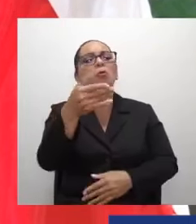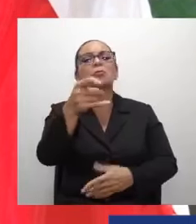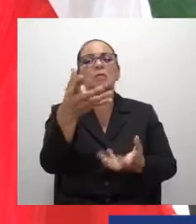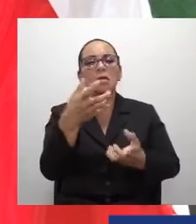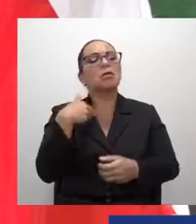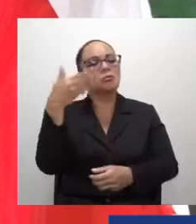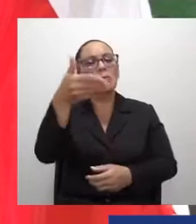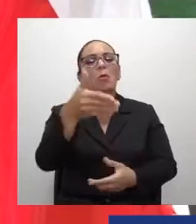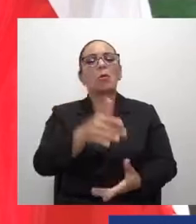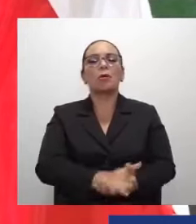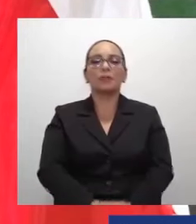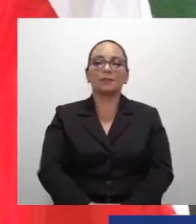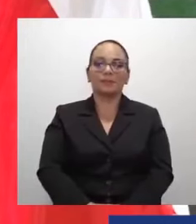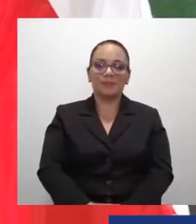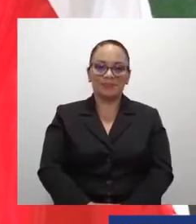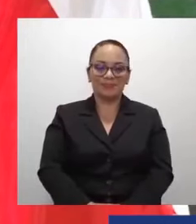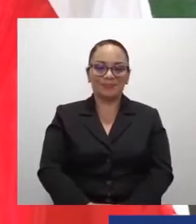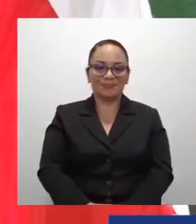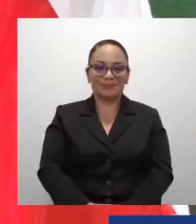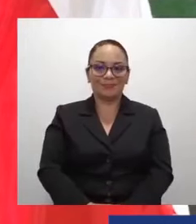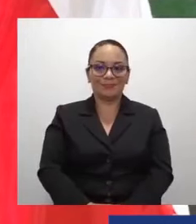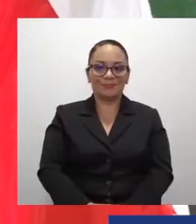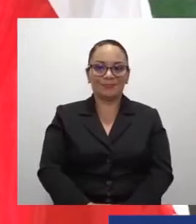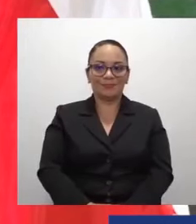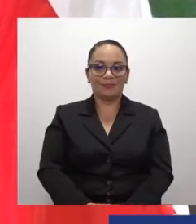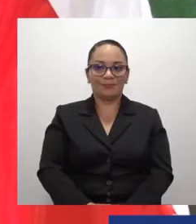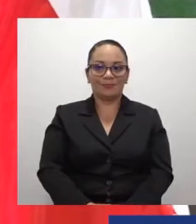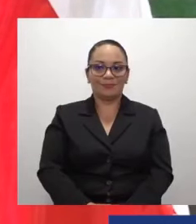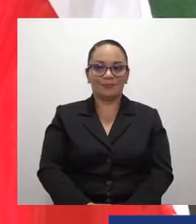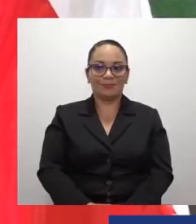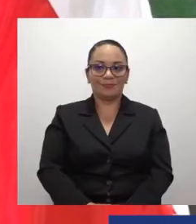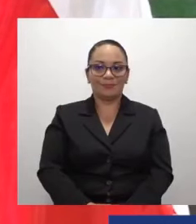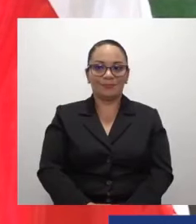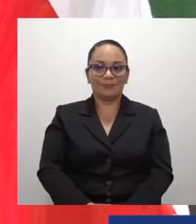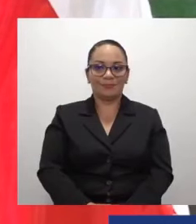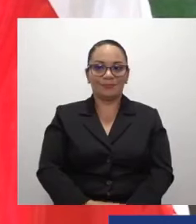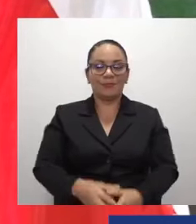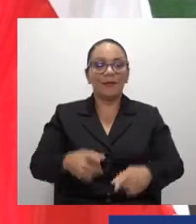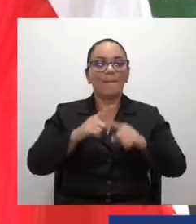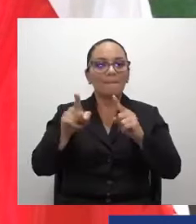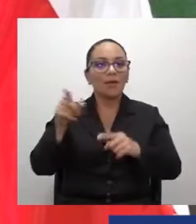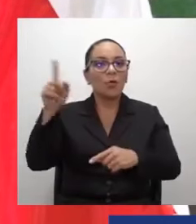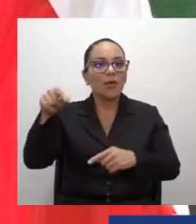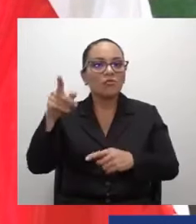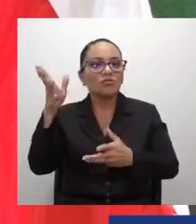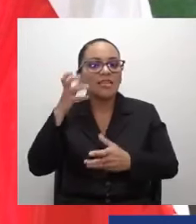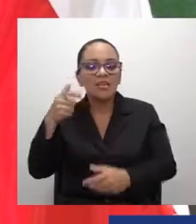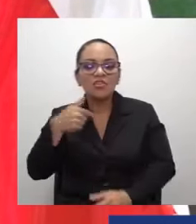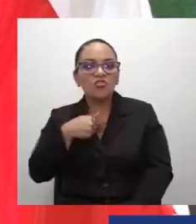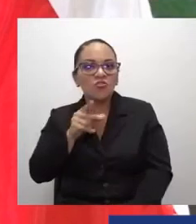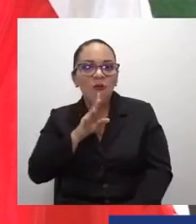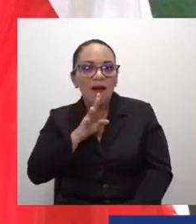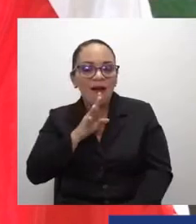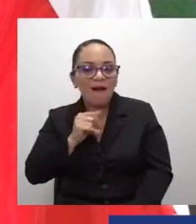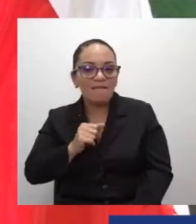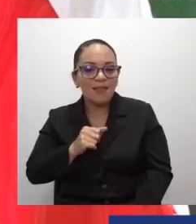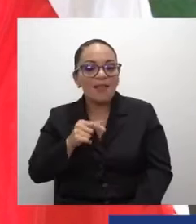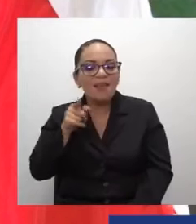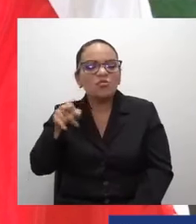digo al pueblo de Costa Rica, no oyen que quieren que yo no hable, o que hable muy